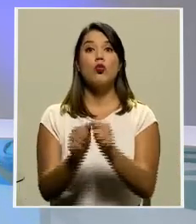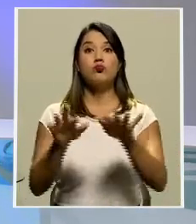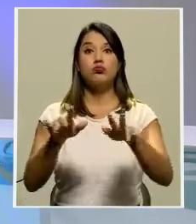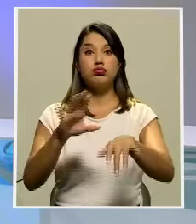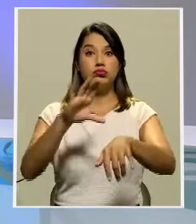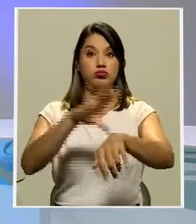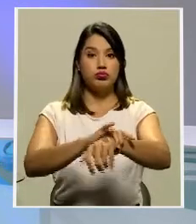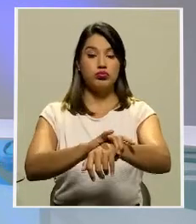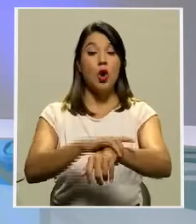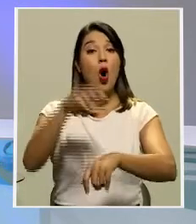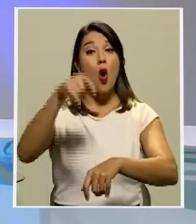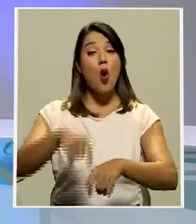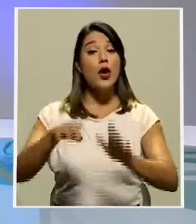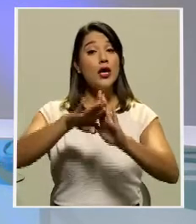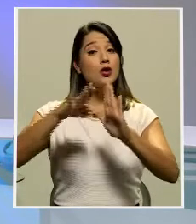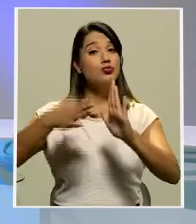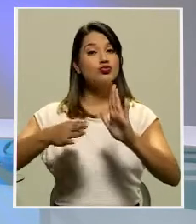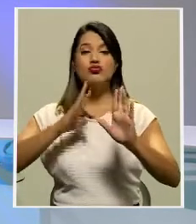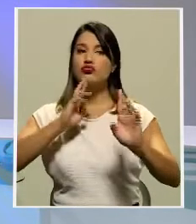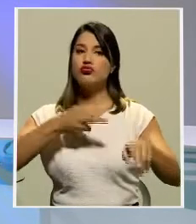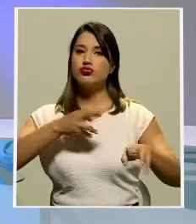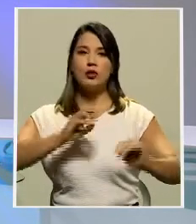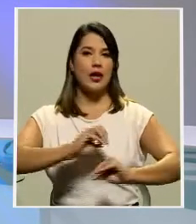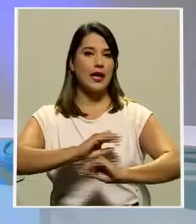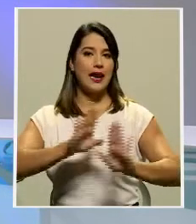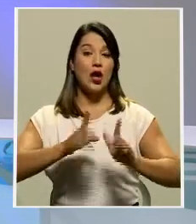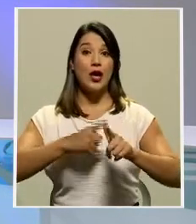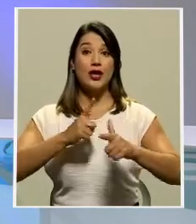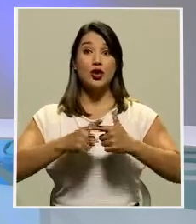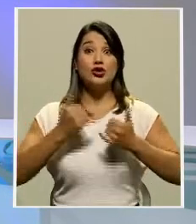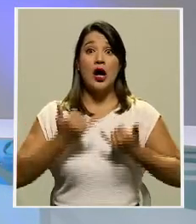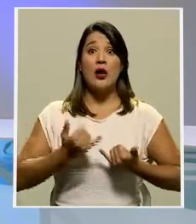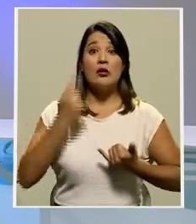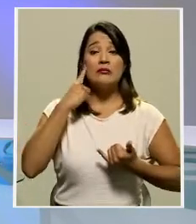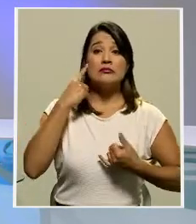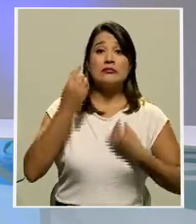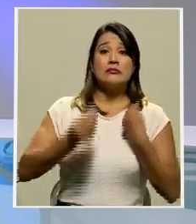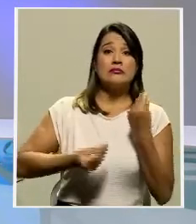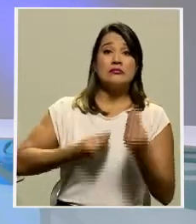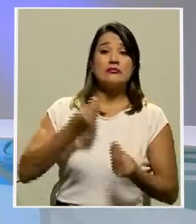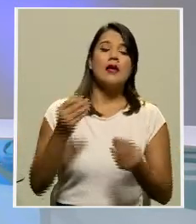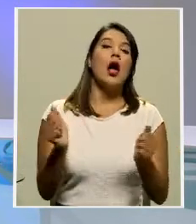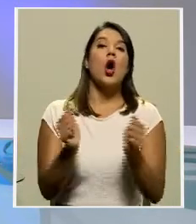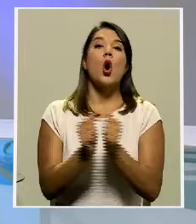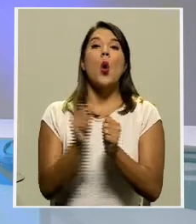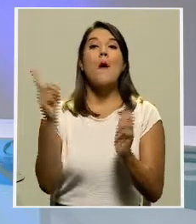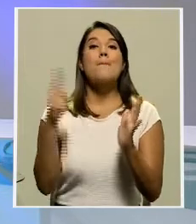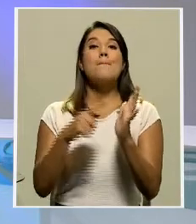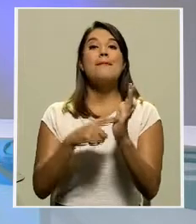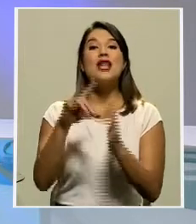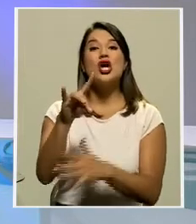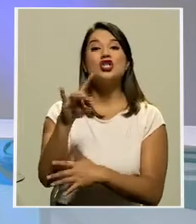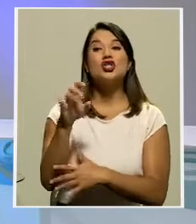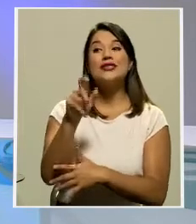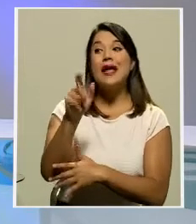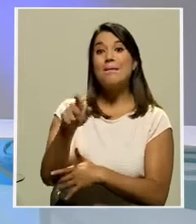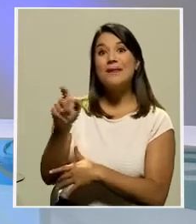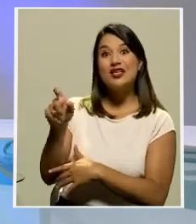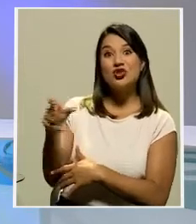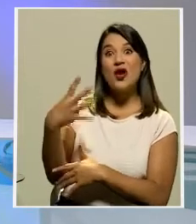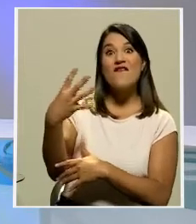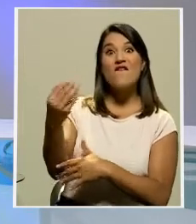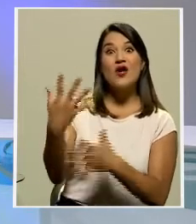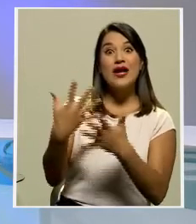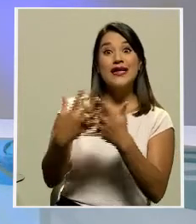con esta respuesta la incertidumbre ahora es qué pasará con los 1.800 privados de libertad que